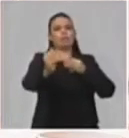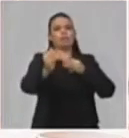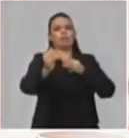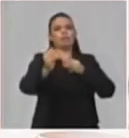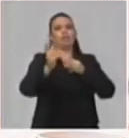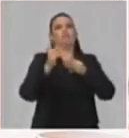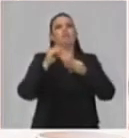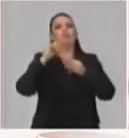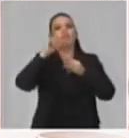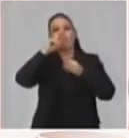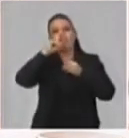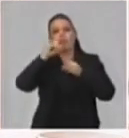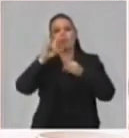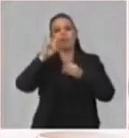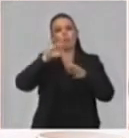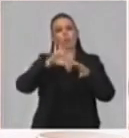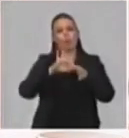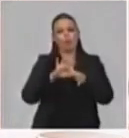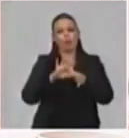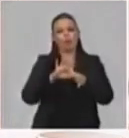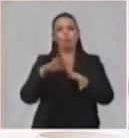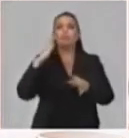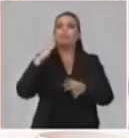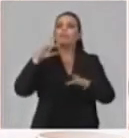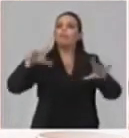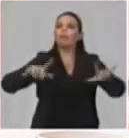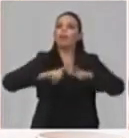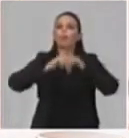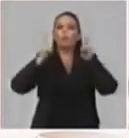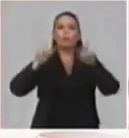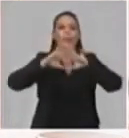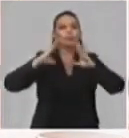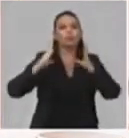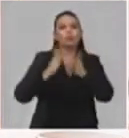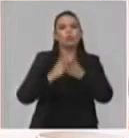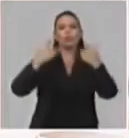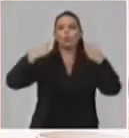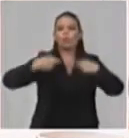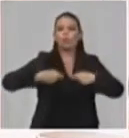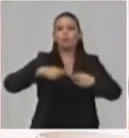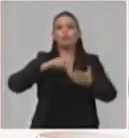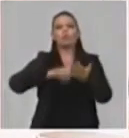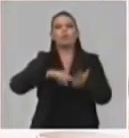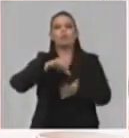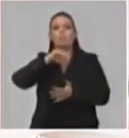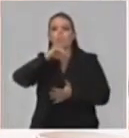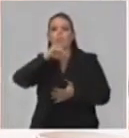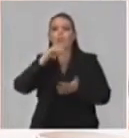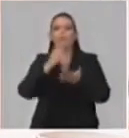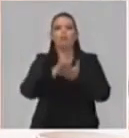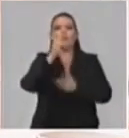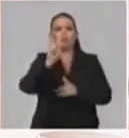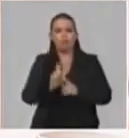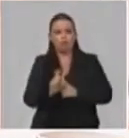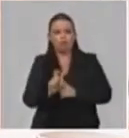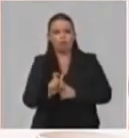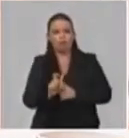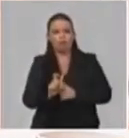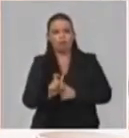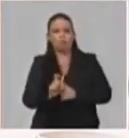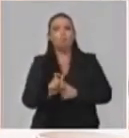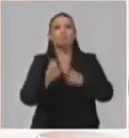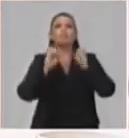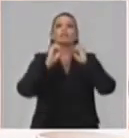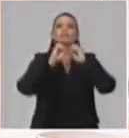básica, respetando todos los pasos, todos los derechos que tienen los padres y los estudiantes. Se divulgará el